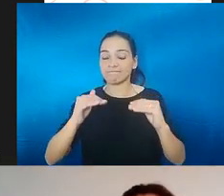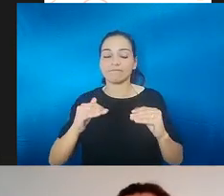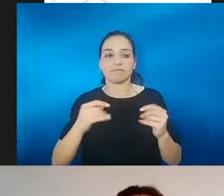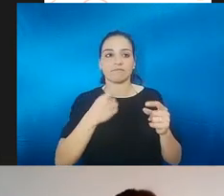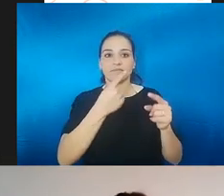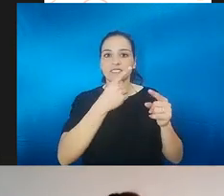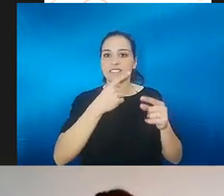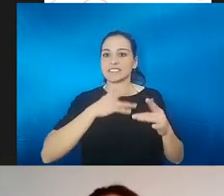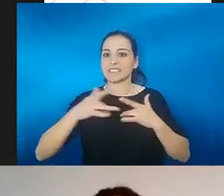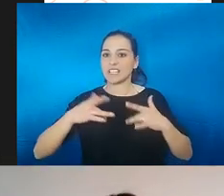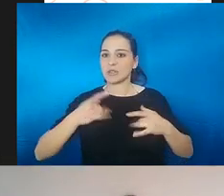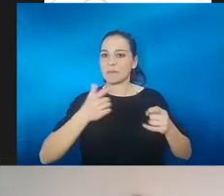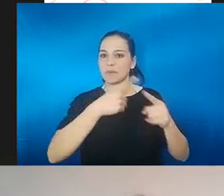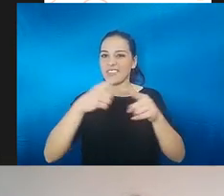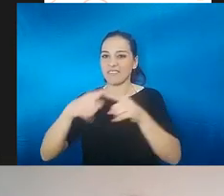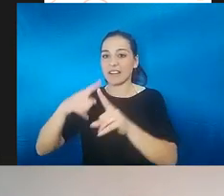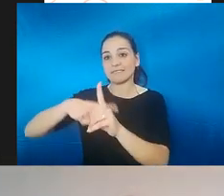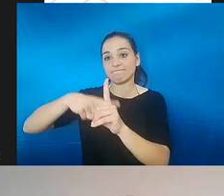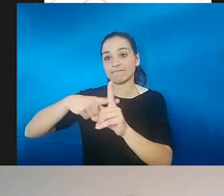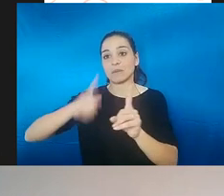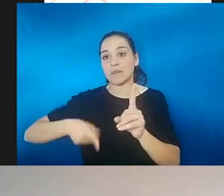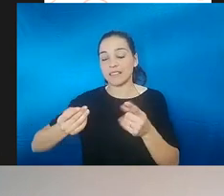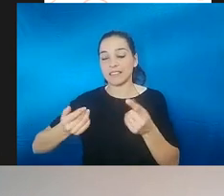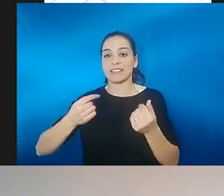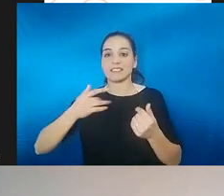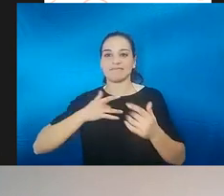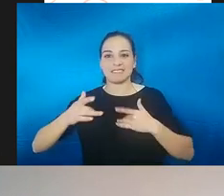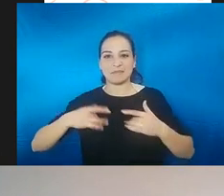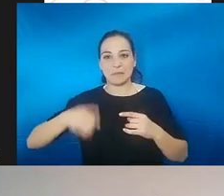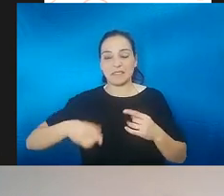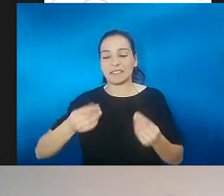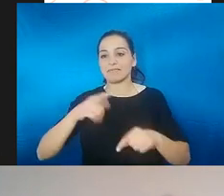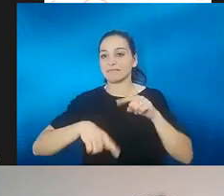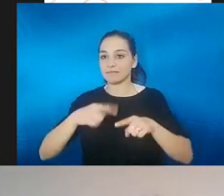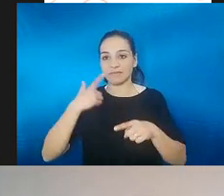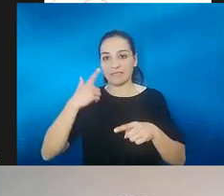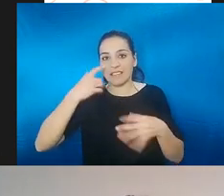un grado diferente. Entonces, es más complejo de lo que parece.